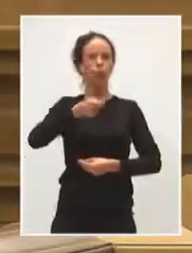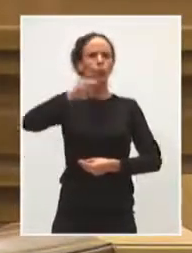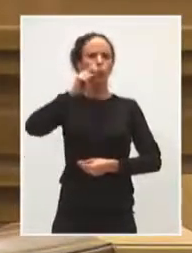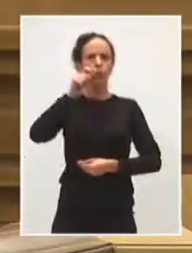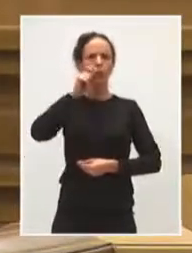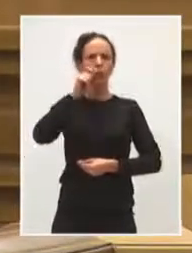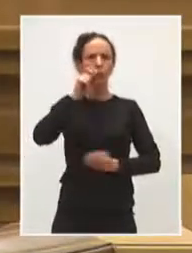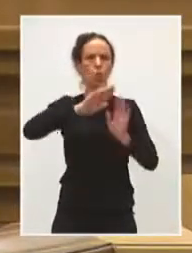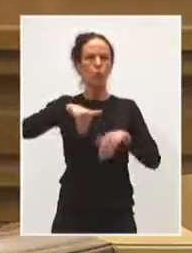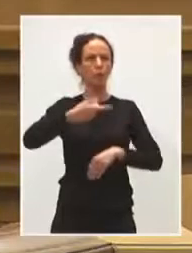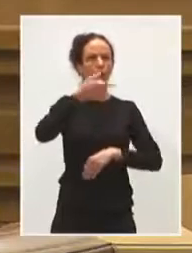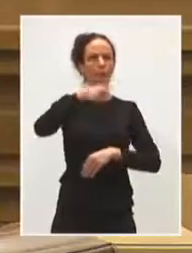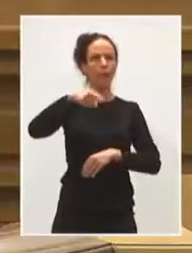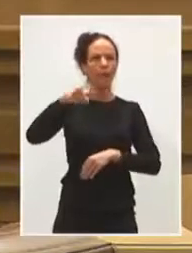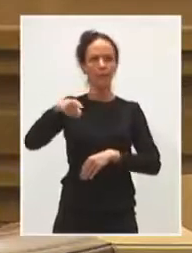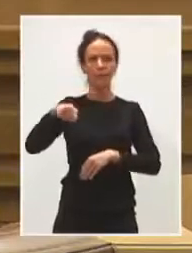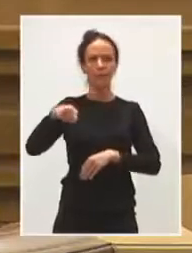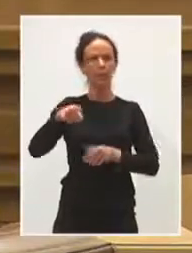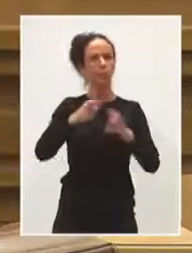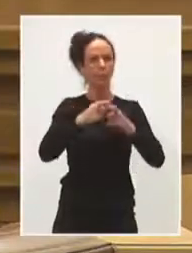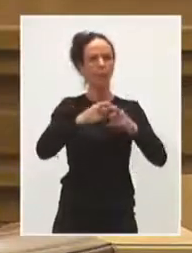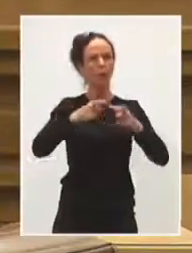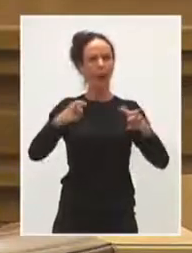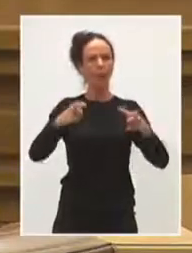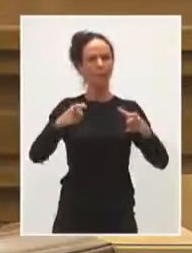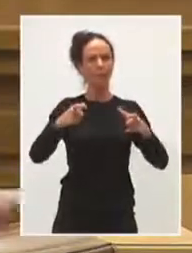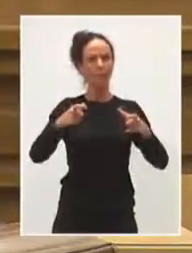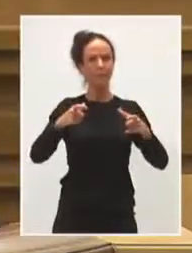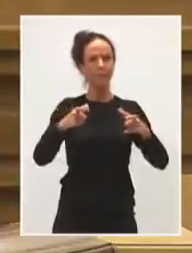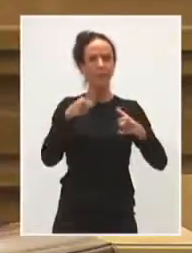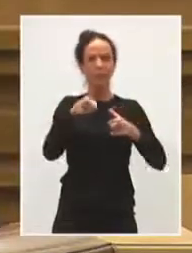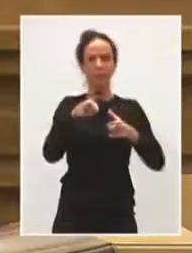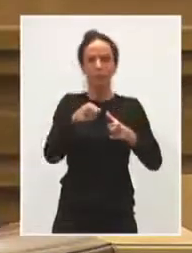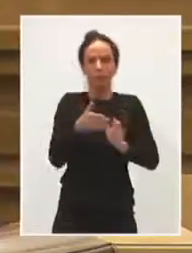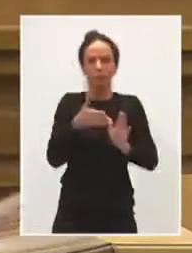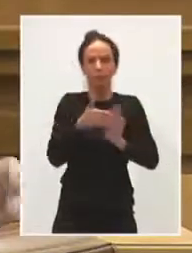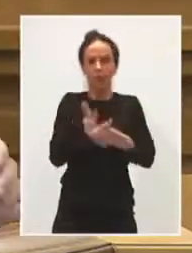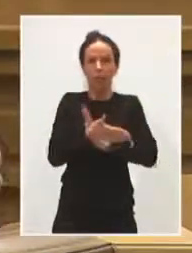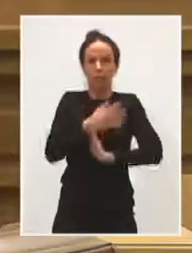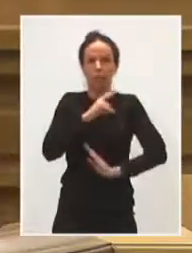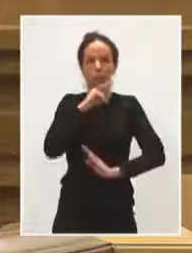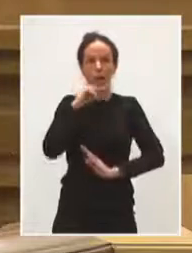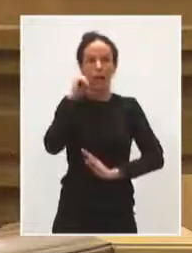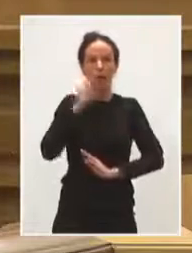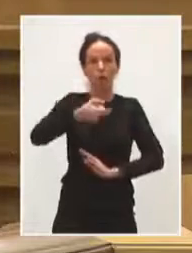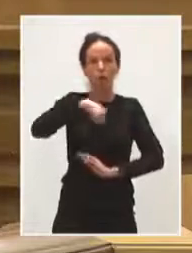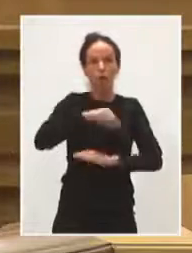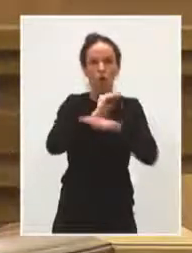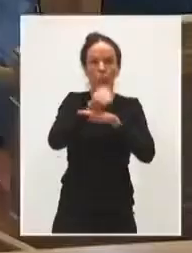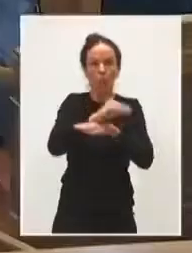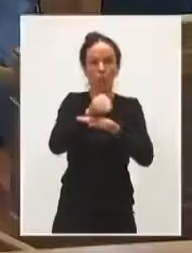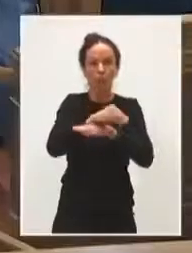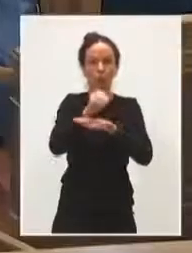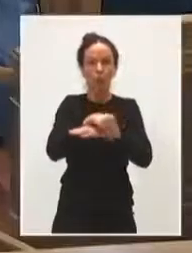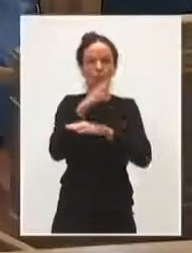lo largo de estos meses infinitamente mayor, lo cual no deja de ser simplemente un valor que tenemos que seguir explotando porque demuestra hasta